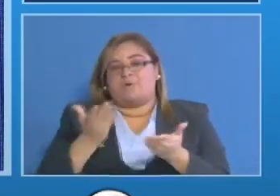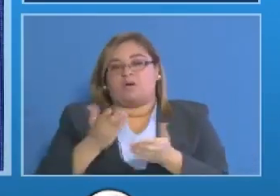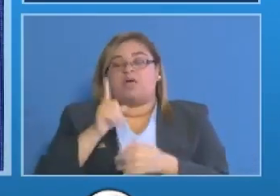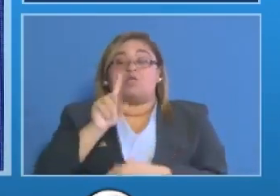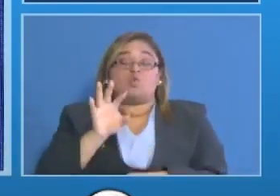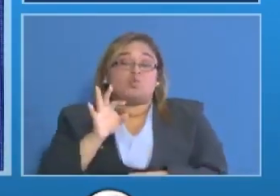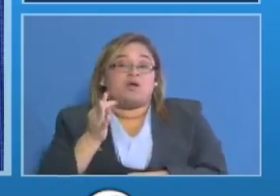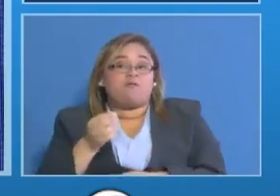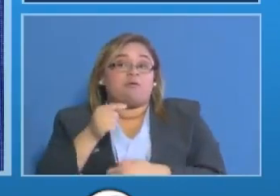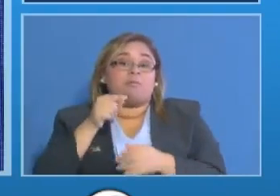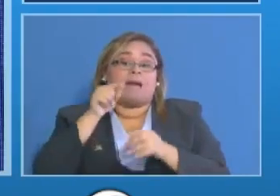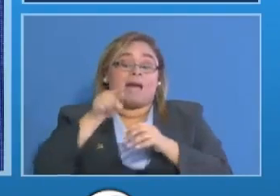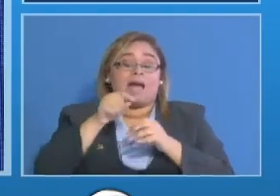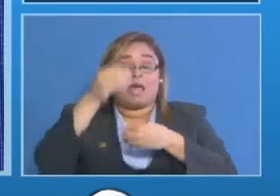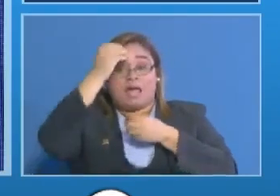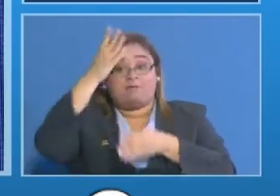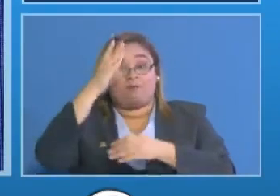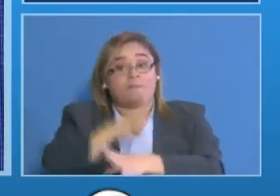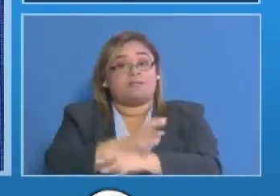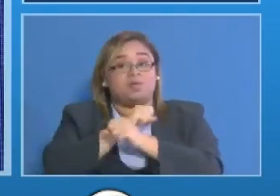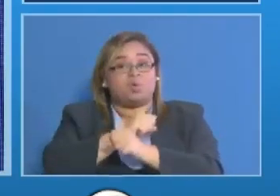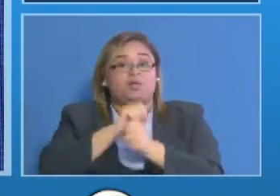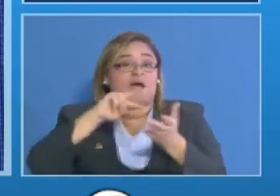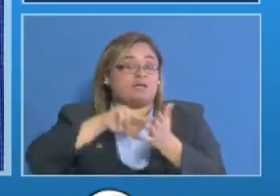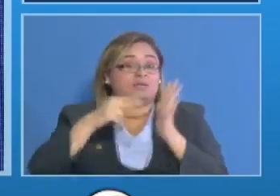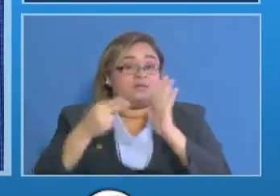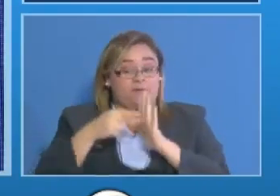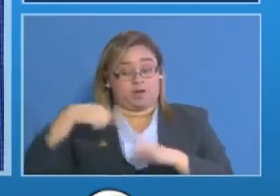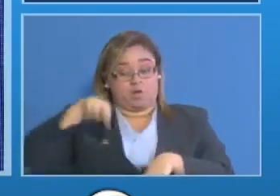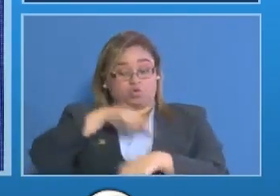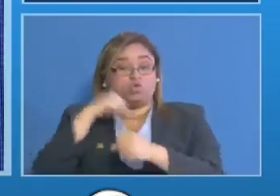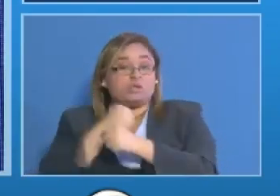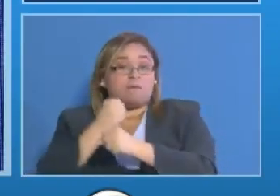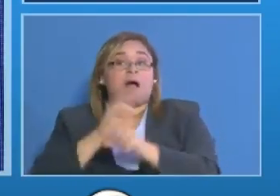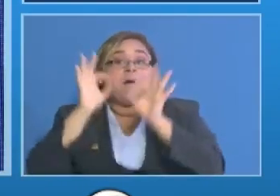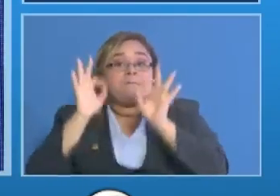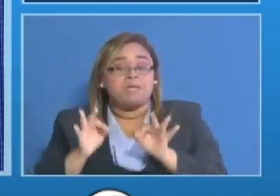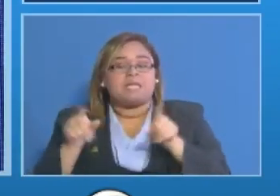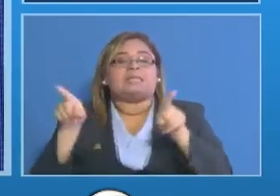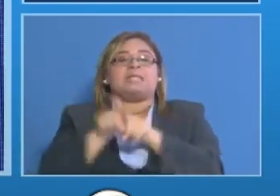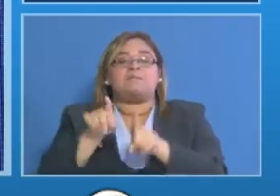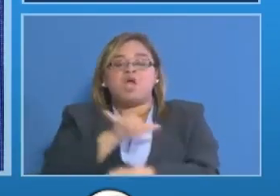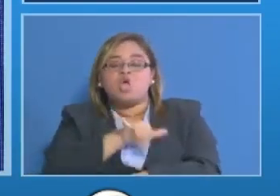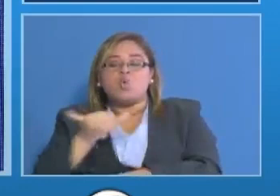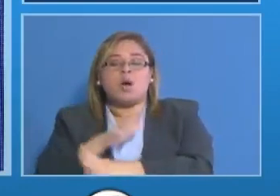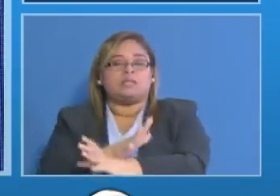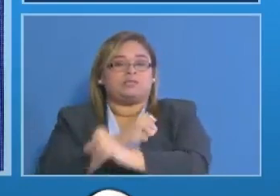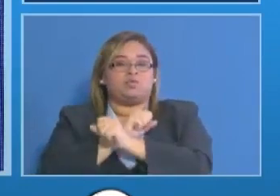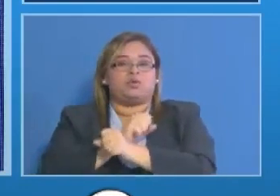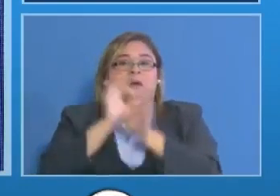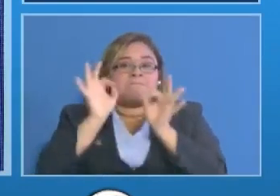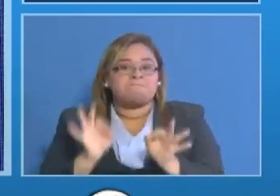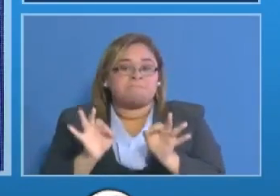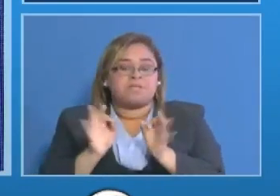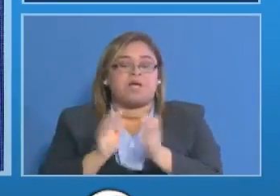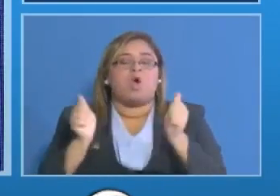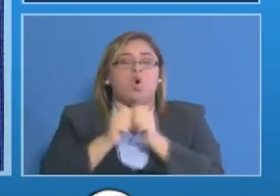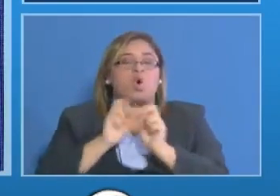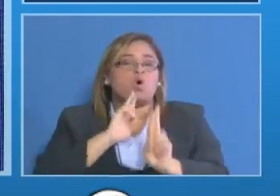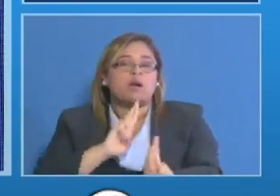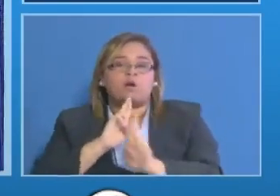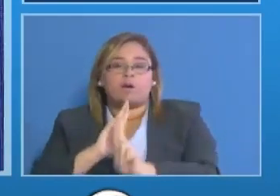manera nos indican de que cuando hacemos las cosas bien también se relaciona la seguridad directamente con los resultados